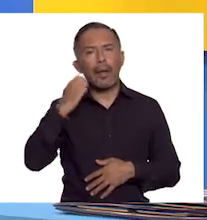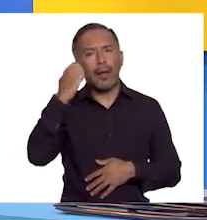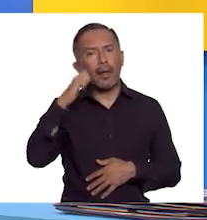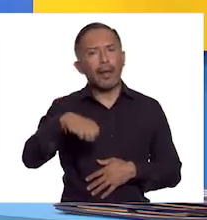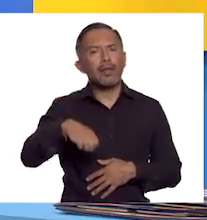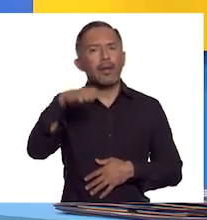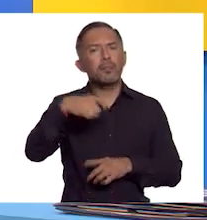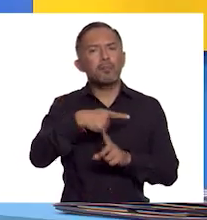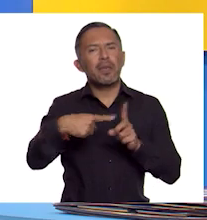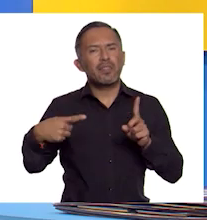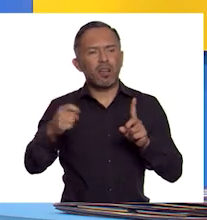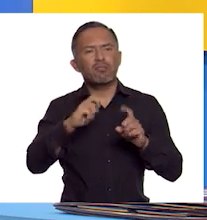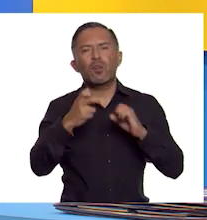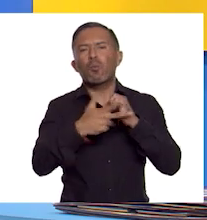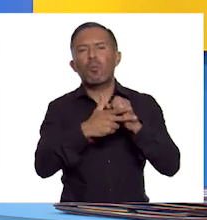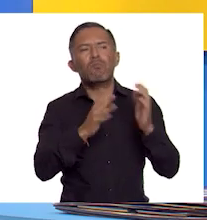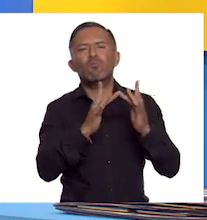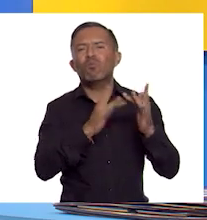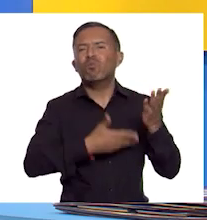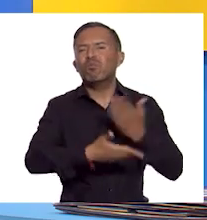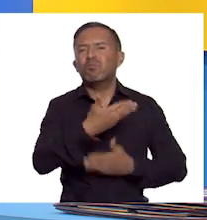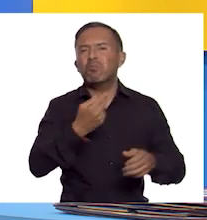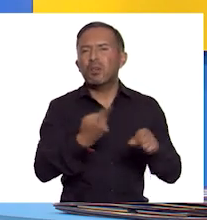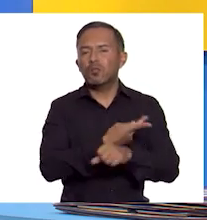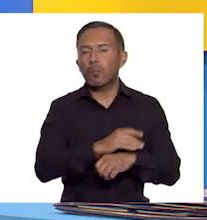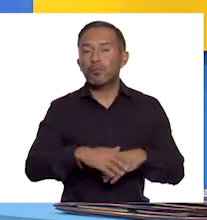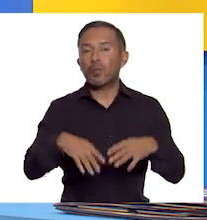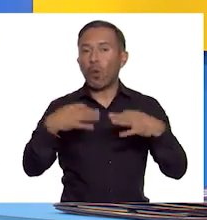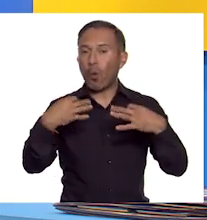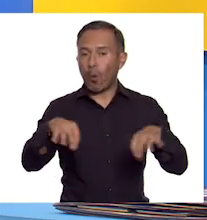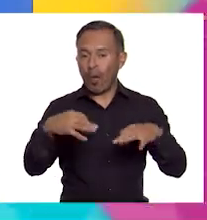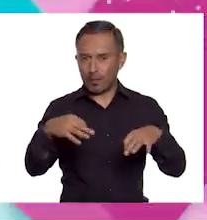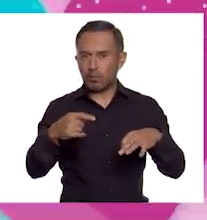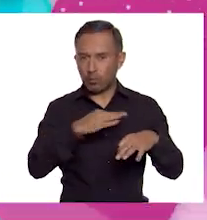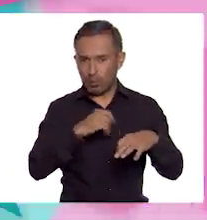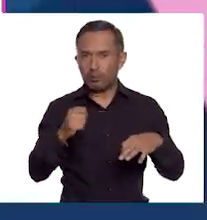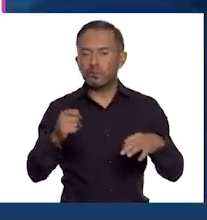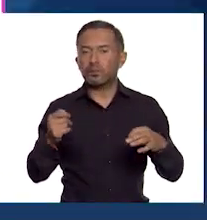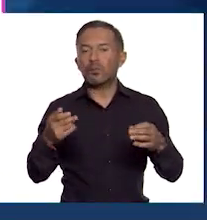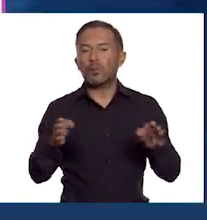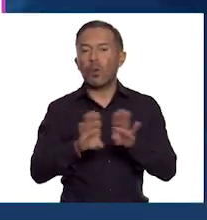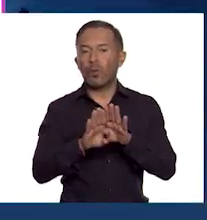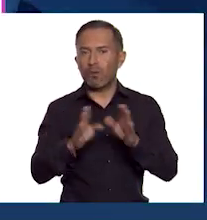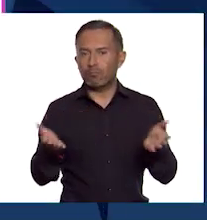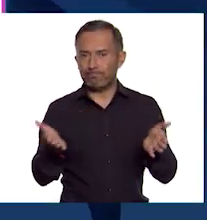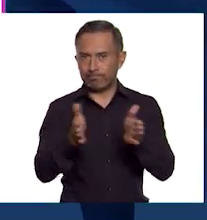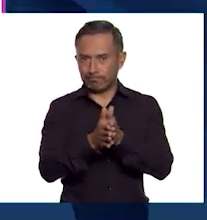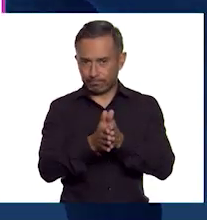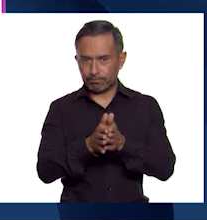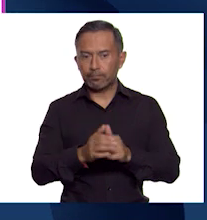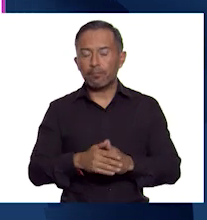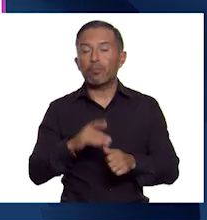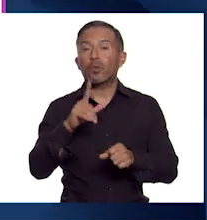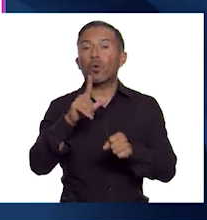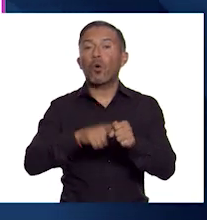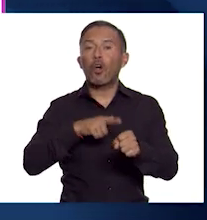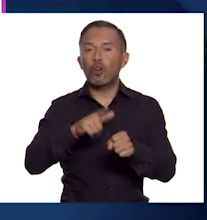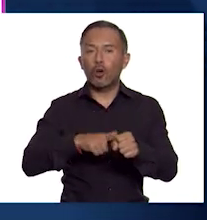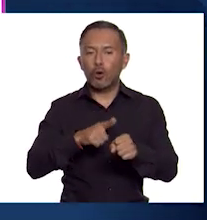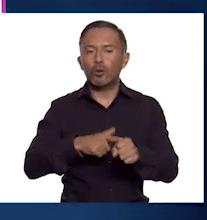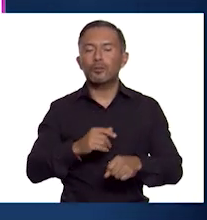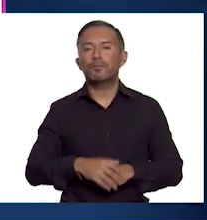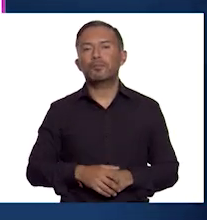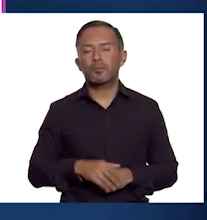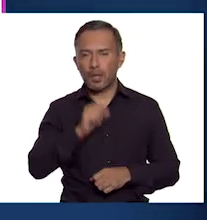Vamos a necesitar hojas tipo pergamino dobladas en medios, colores, recortes alusivos a la